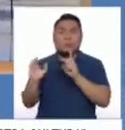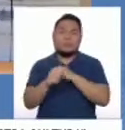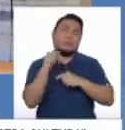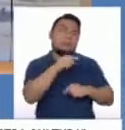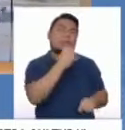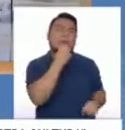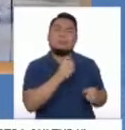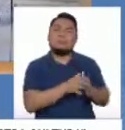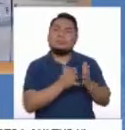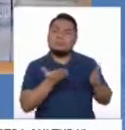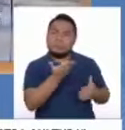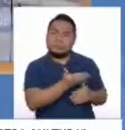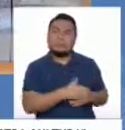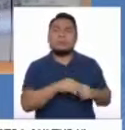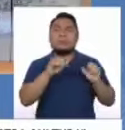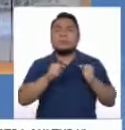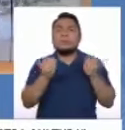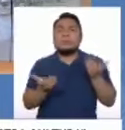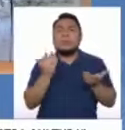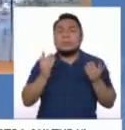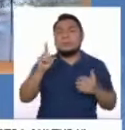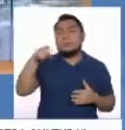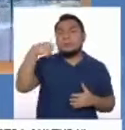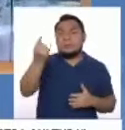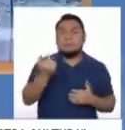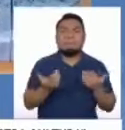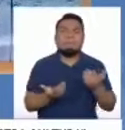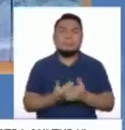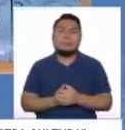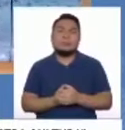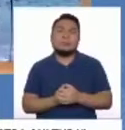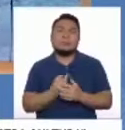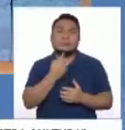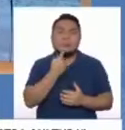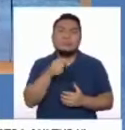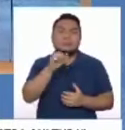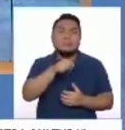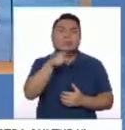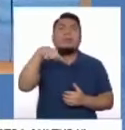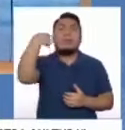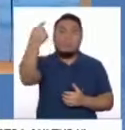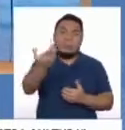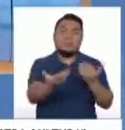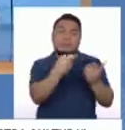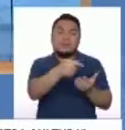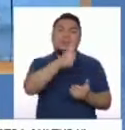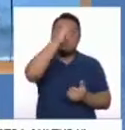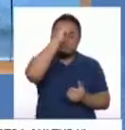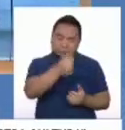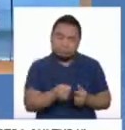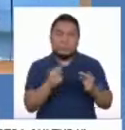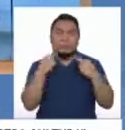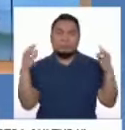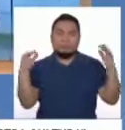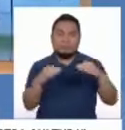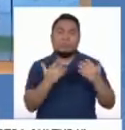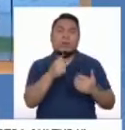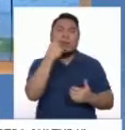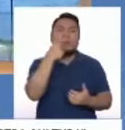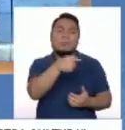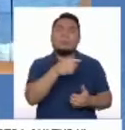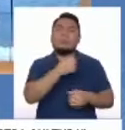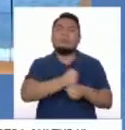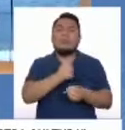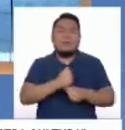mucho, llegará seguramente, como mencionaba al momento de hacerle un homenaje a un hombre que dio toda su vida por